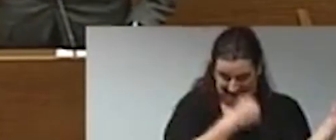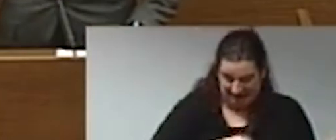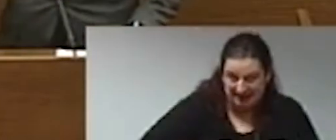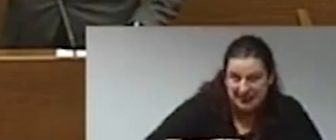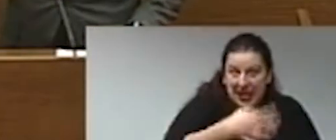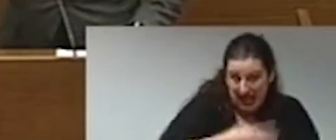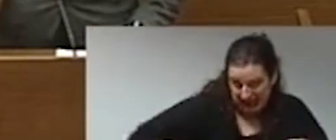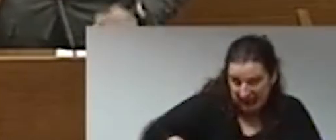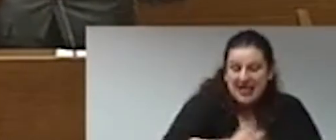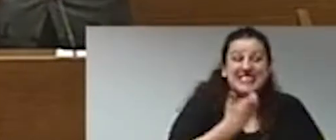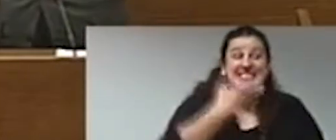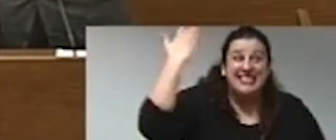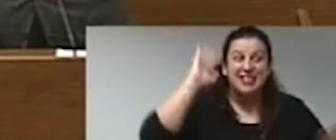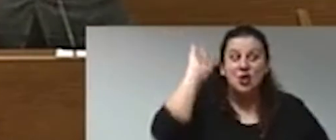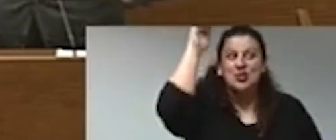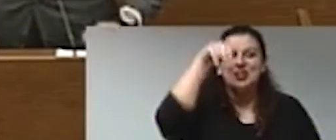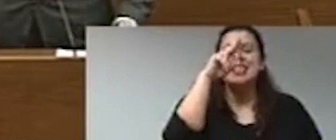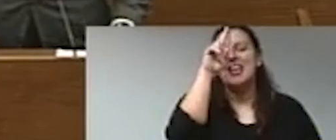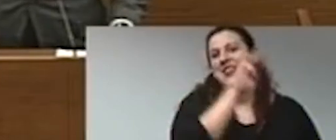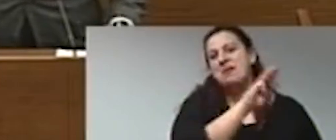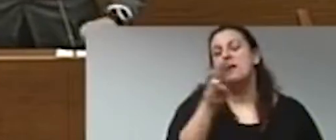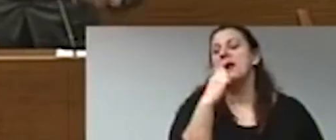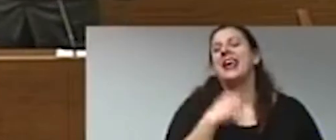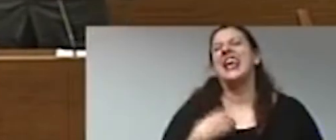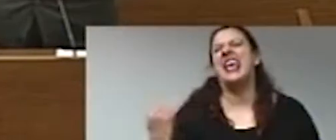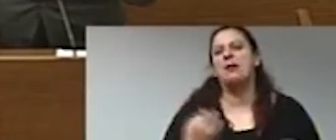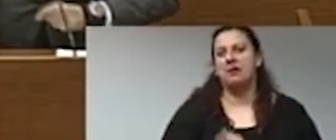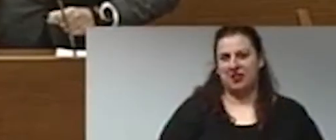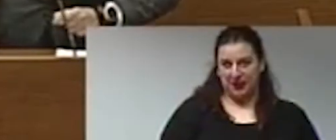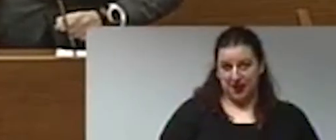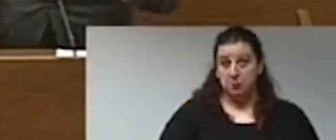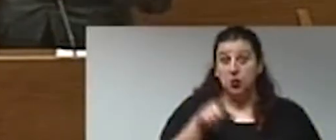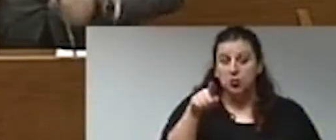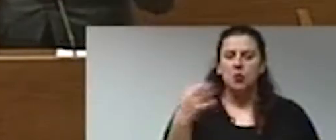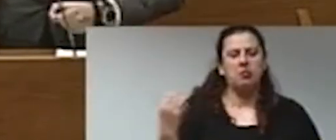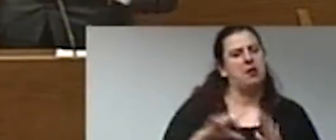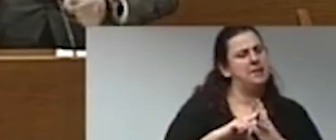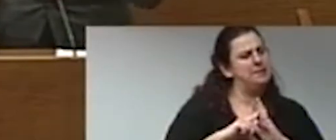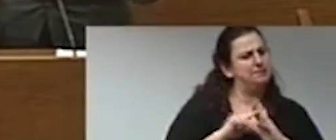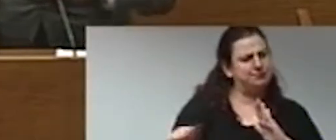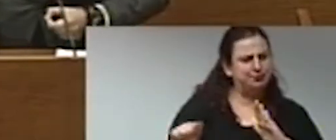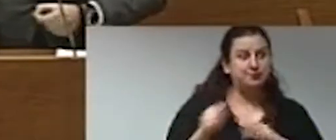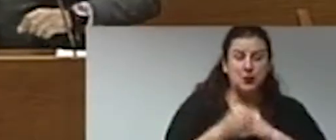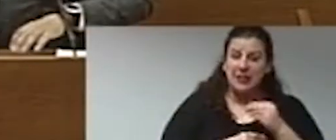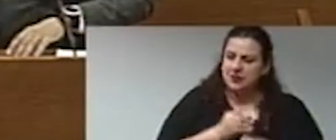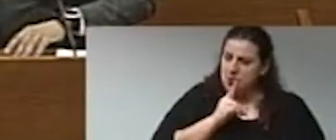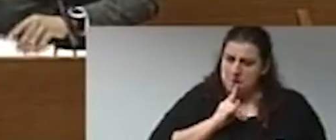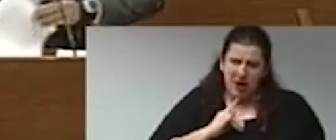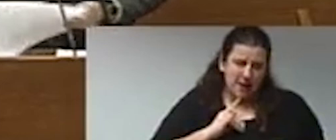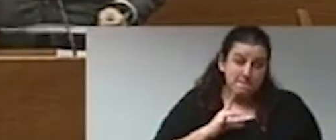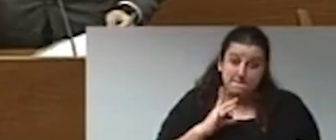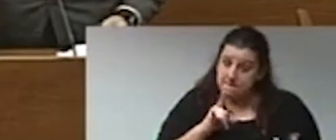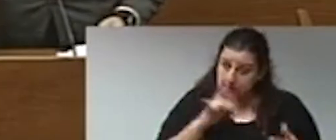Quizá lo que le toca es a usted ponerse sus zapatos y salir por esa puerta. Porque usted lo ha hecho mal, rematadamente mal.